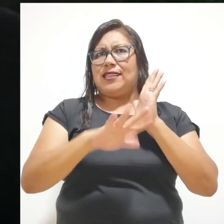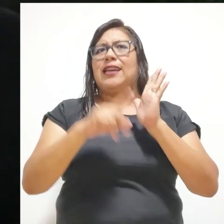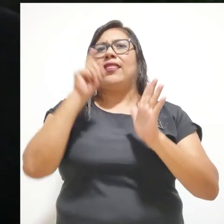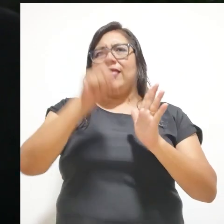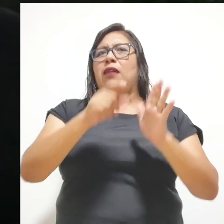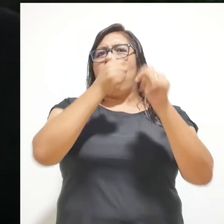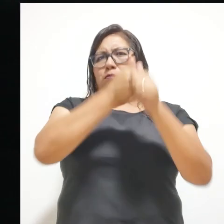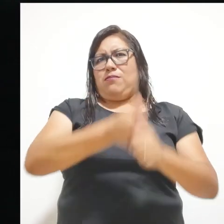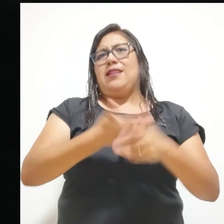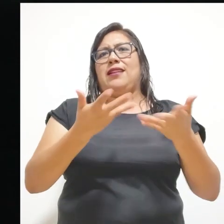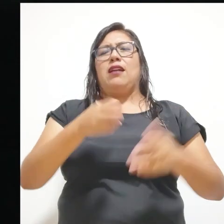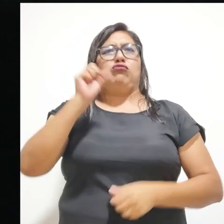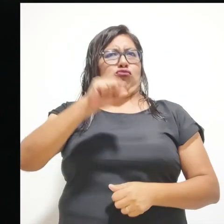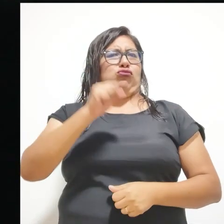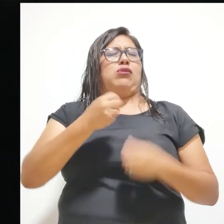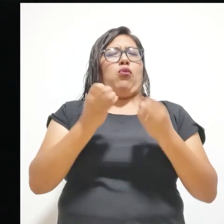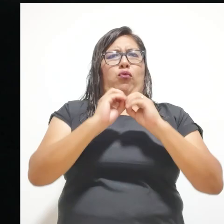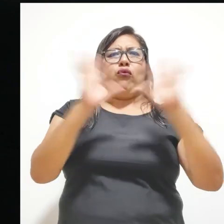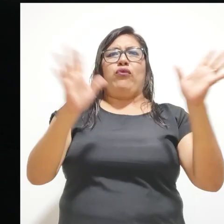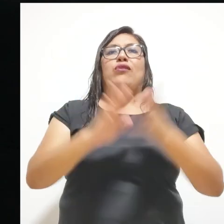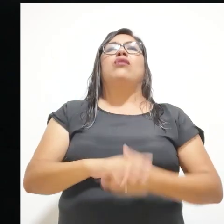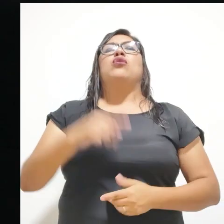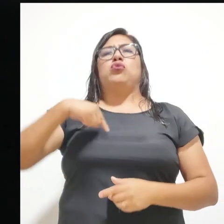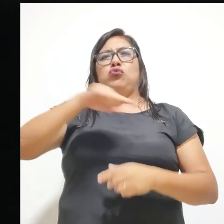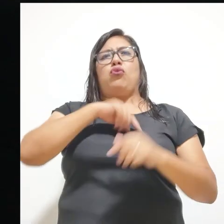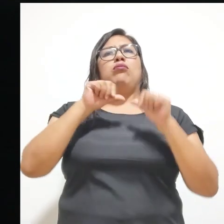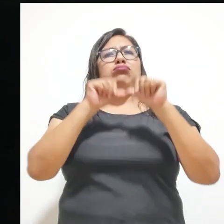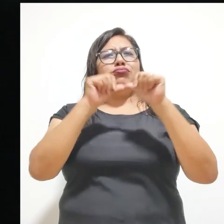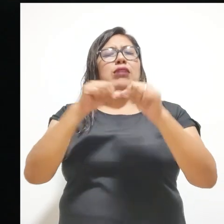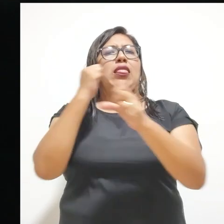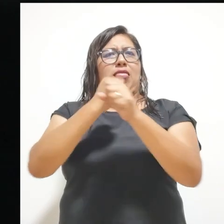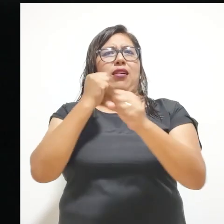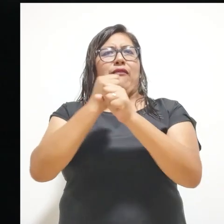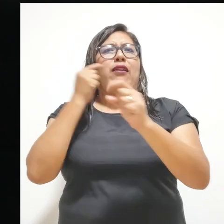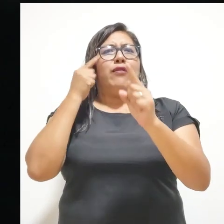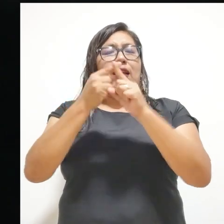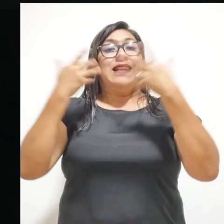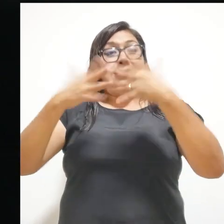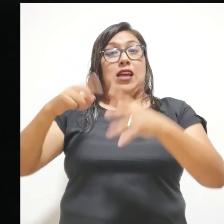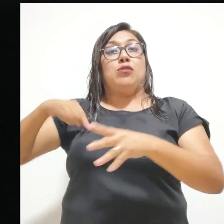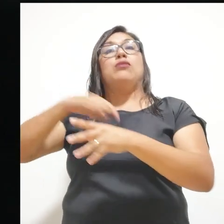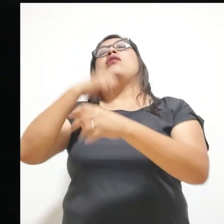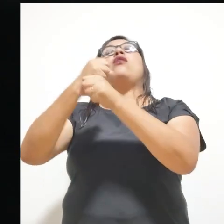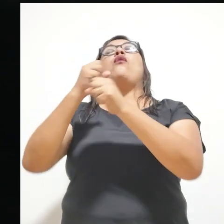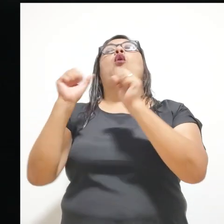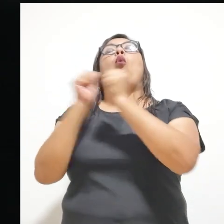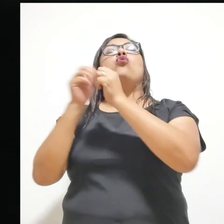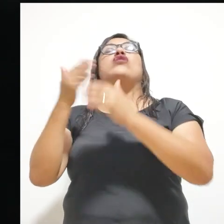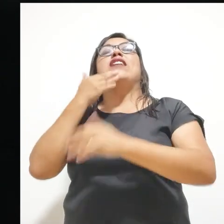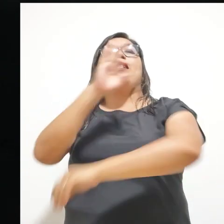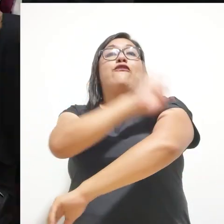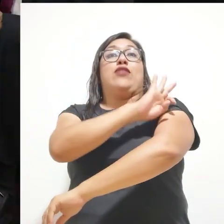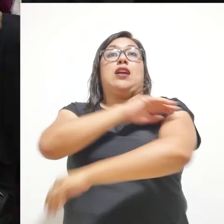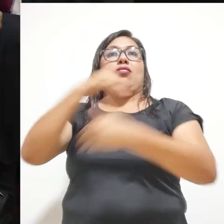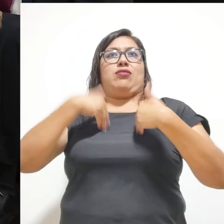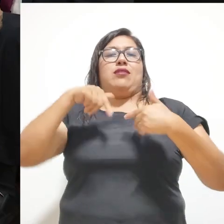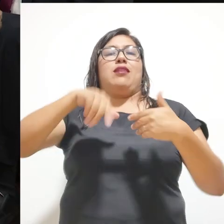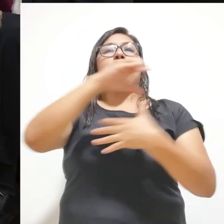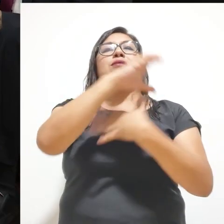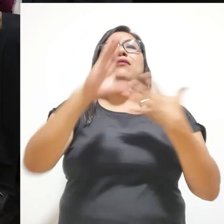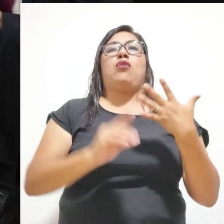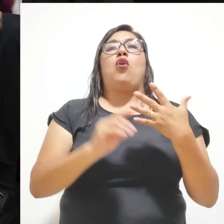es para cumplirla, ¿verdad? Sin duda, sin duda. Por eso que también vamos a reforzar, ya lo estamos haciendo con el componente fiscalización que tiene Conades.